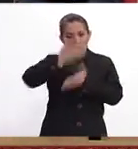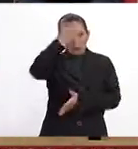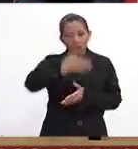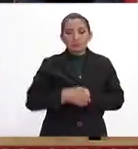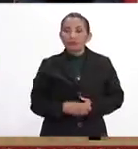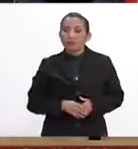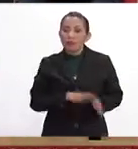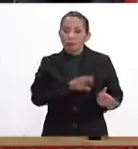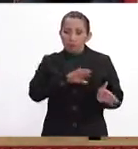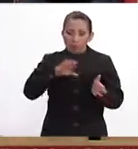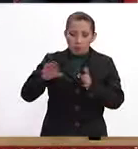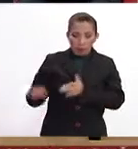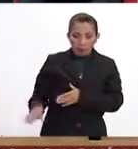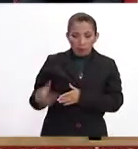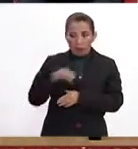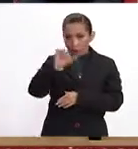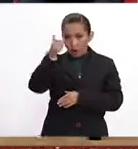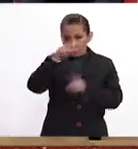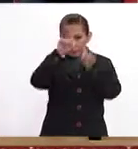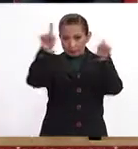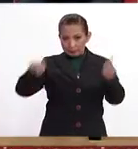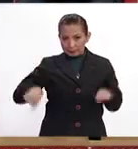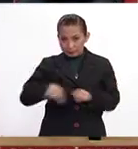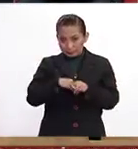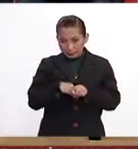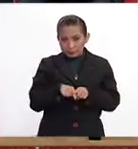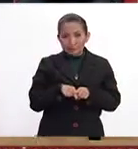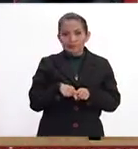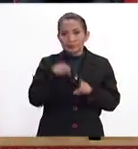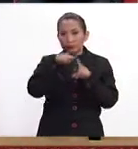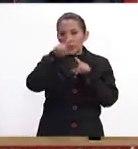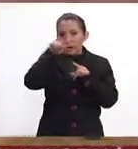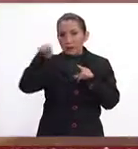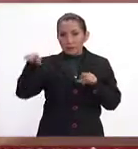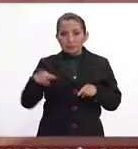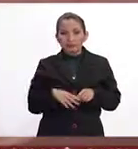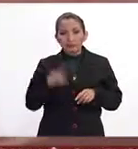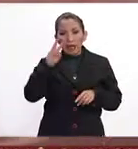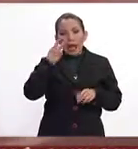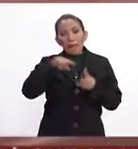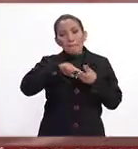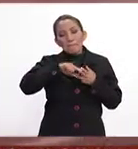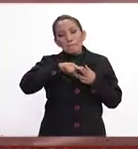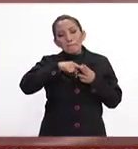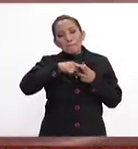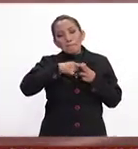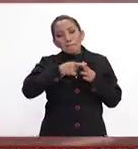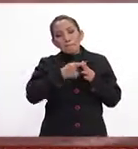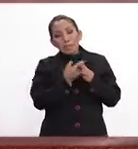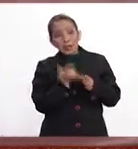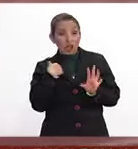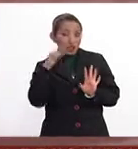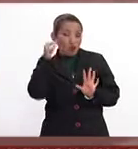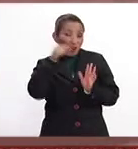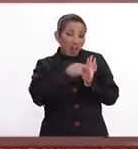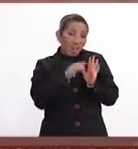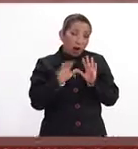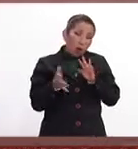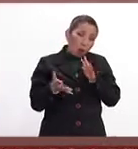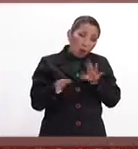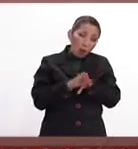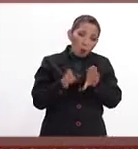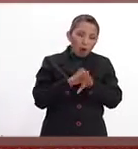supuesto. El siguiente gráfico que veremos es que ya ahí empieza una, yo esperaría como una